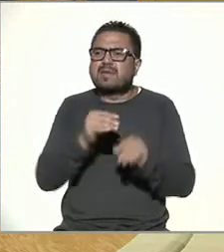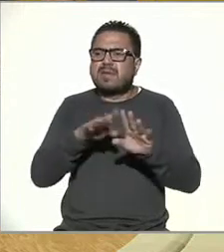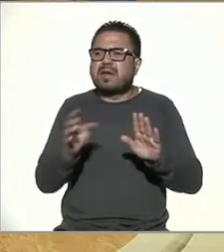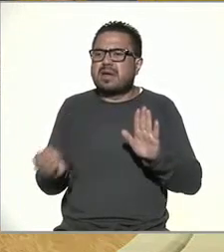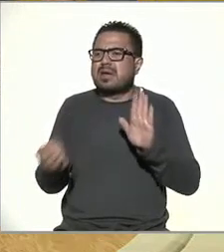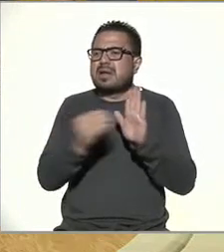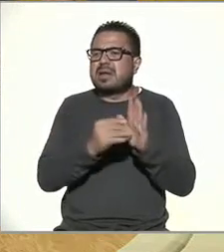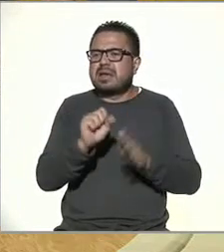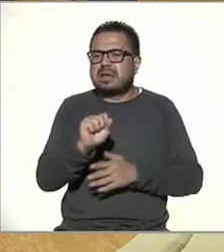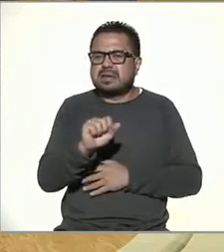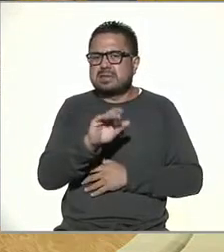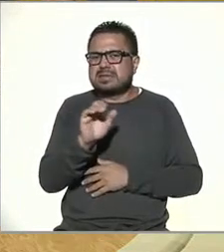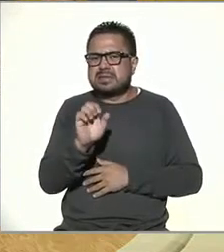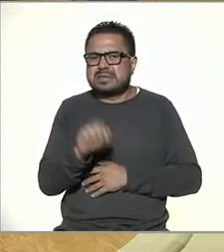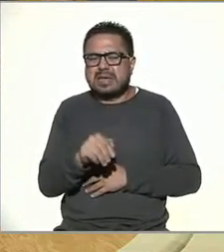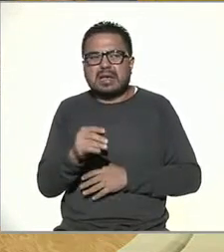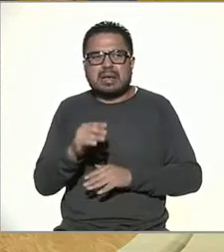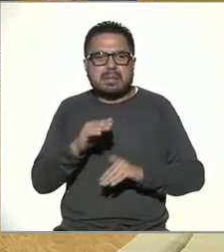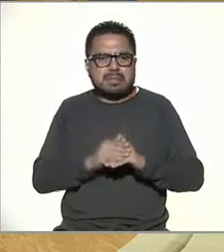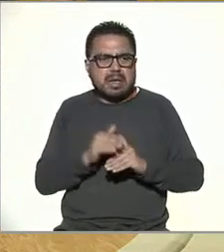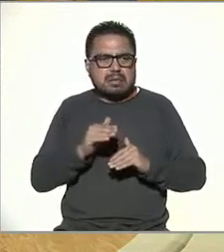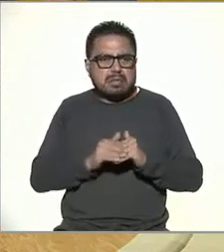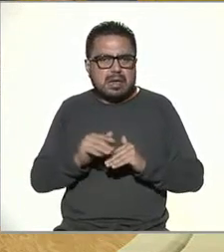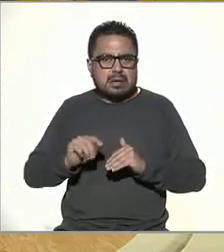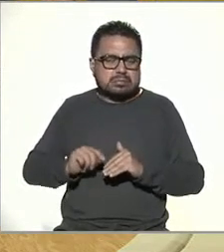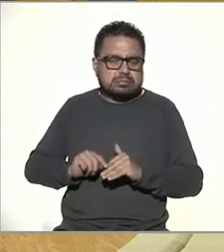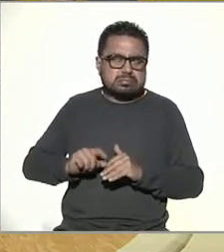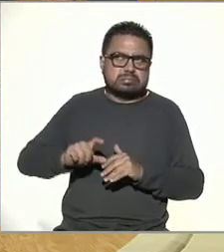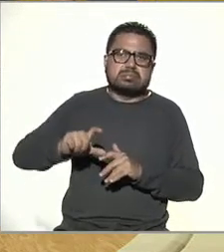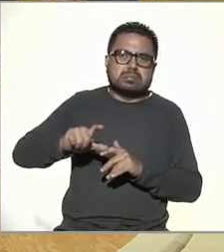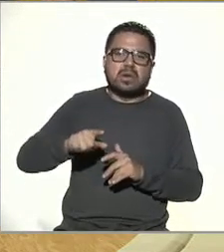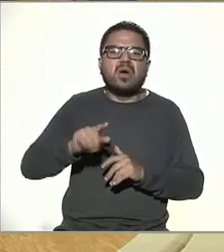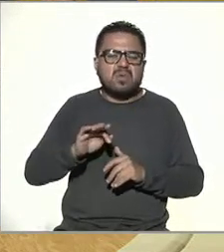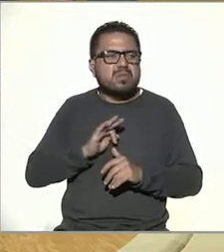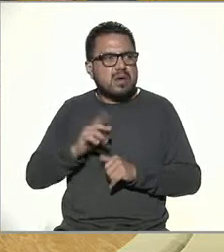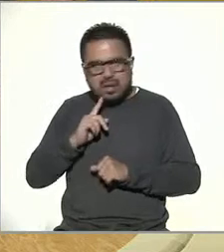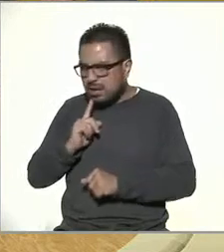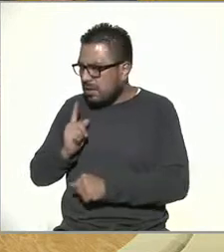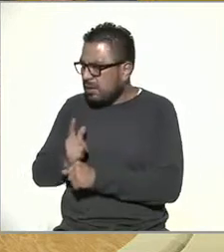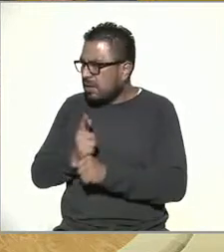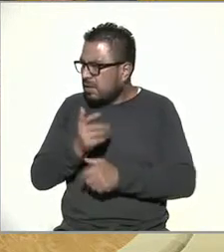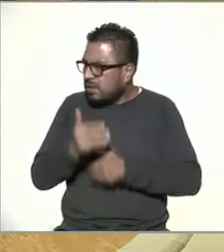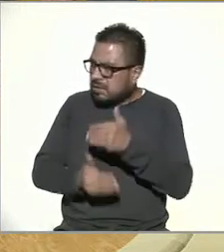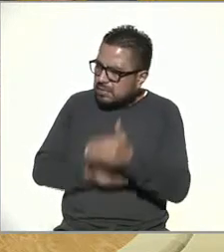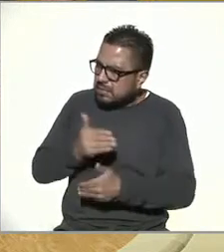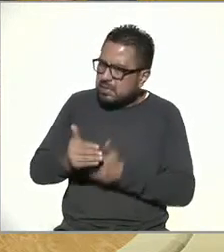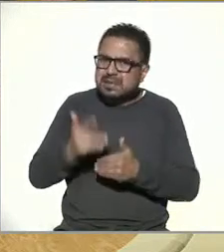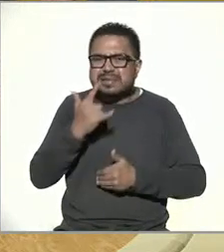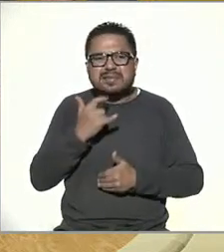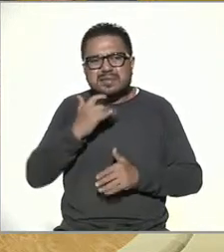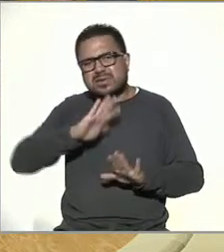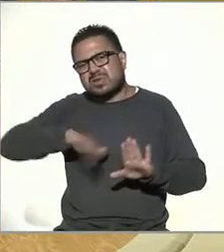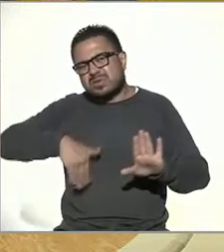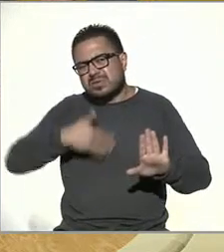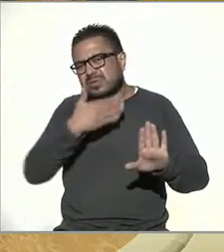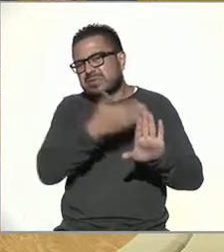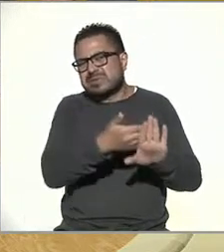scam empieza a crecer y permite avanzar y justamente luchar contra